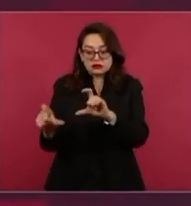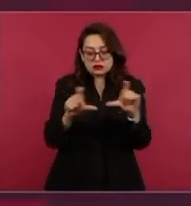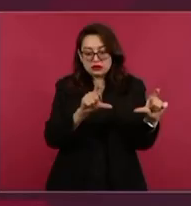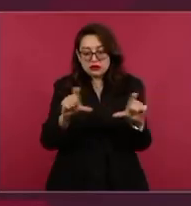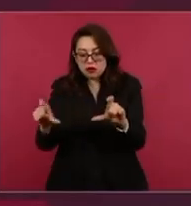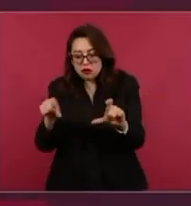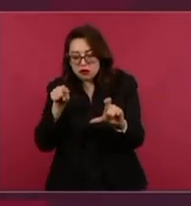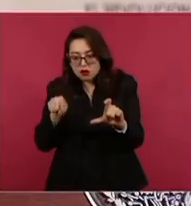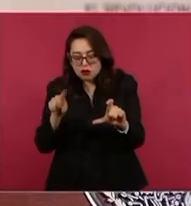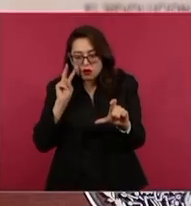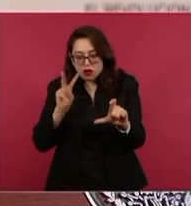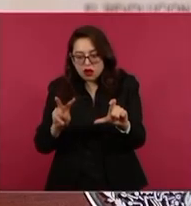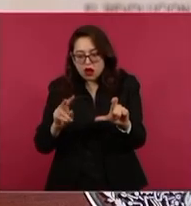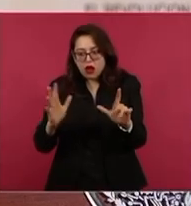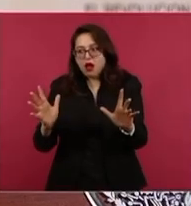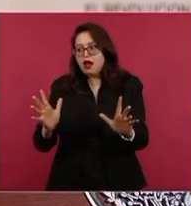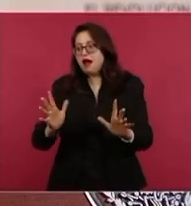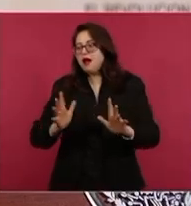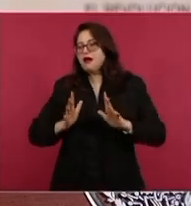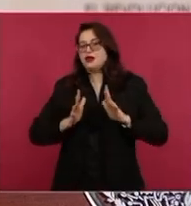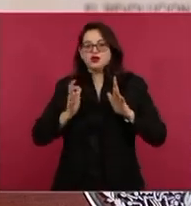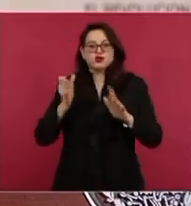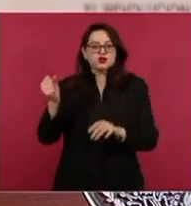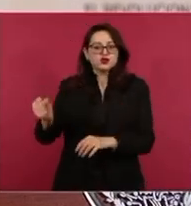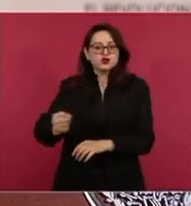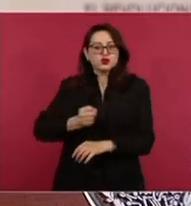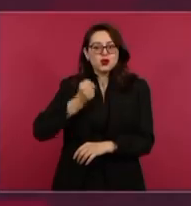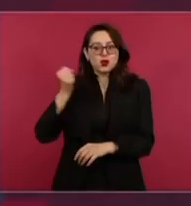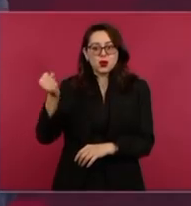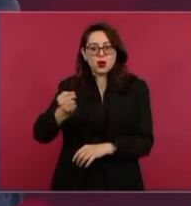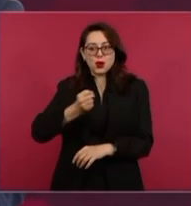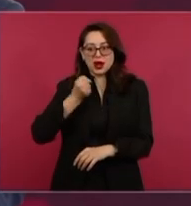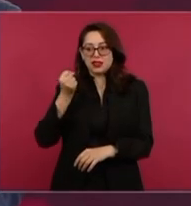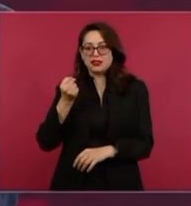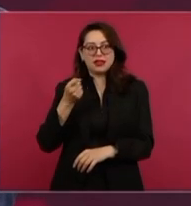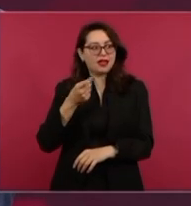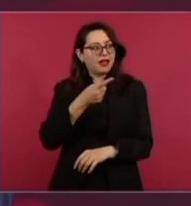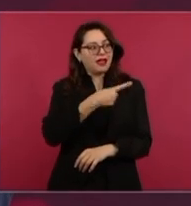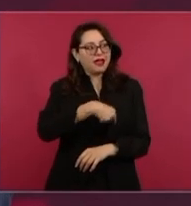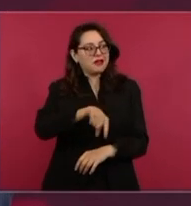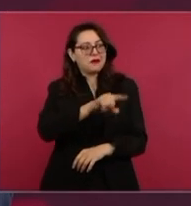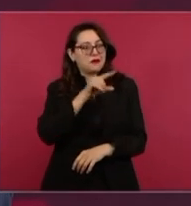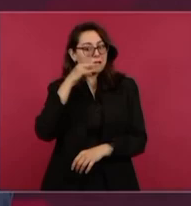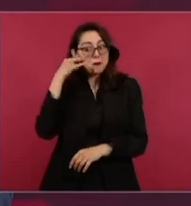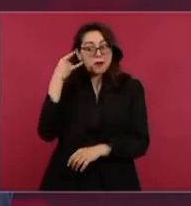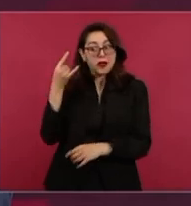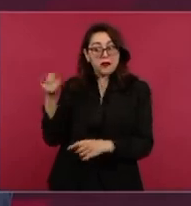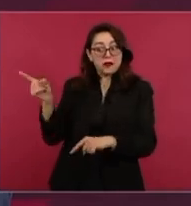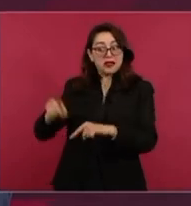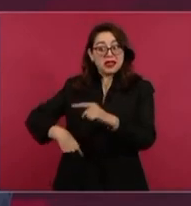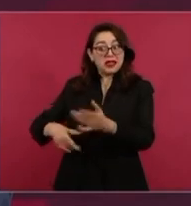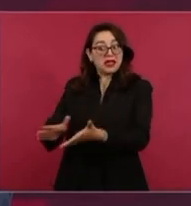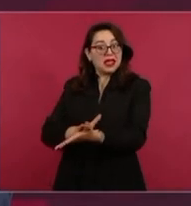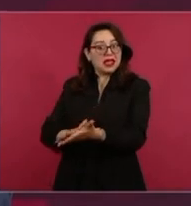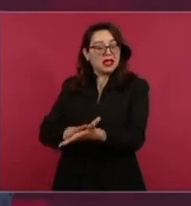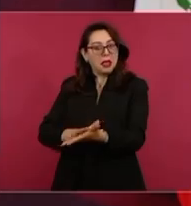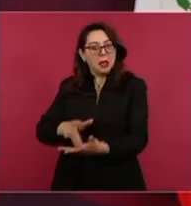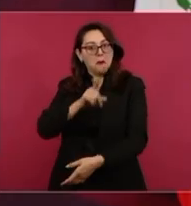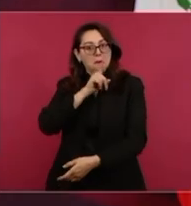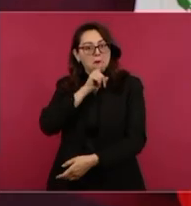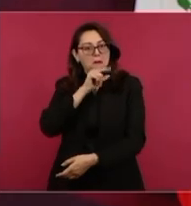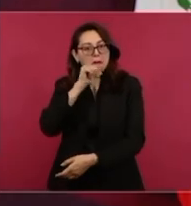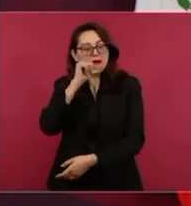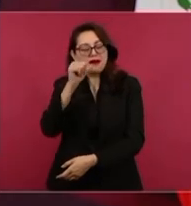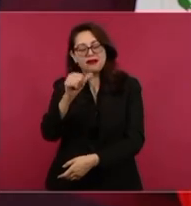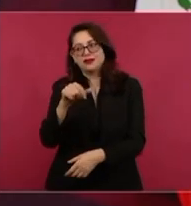el reestablecer el servicio de trenes de